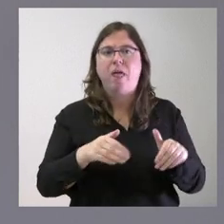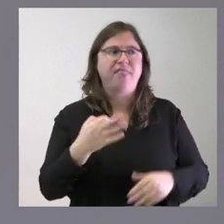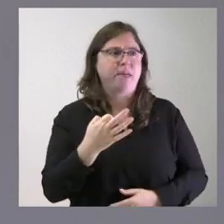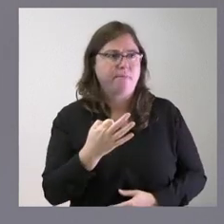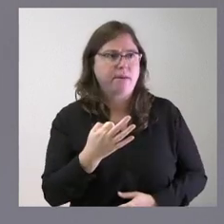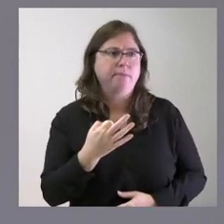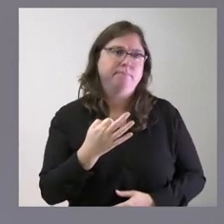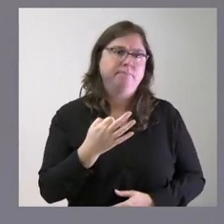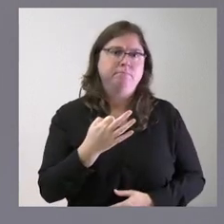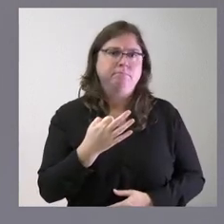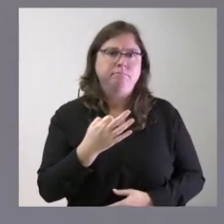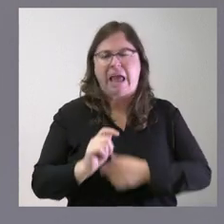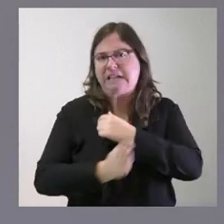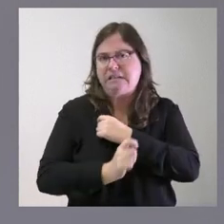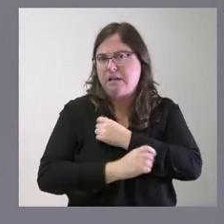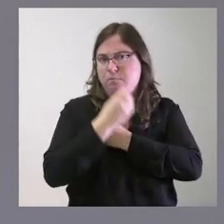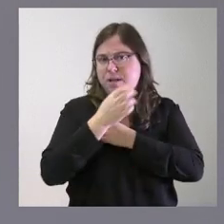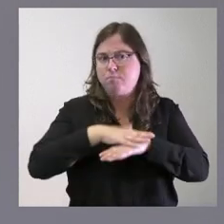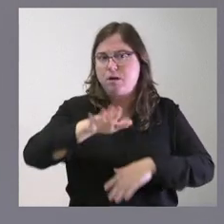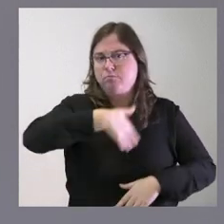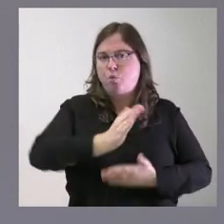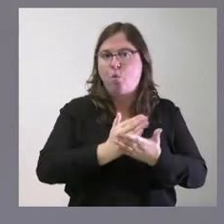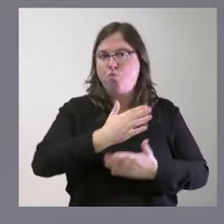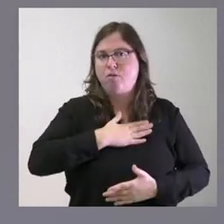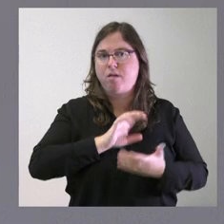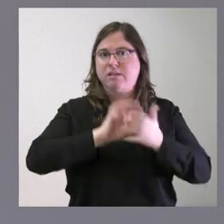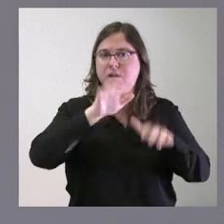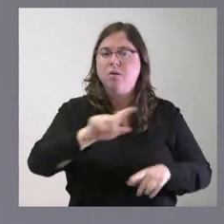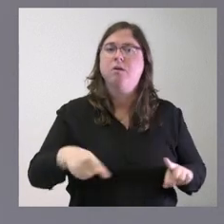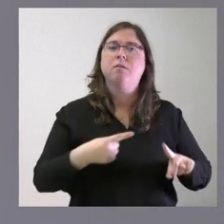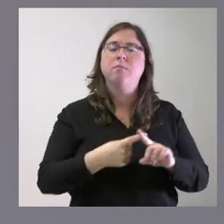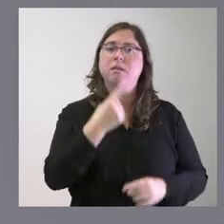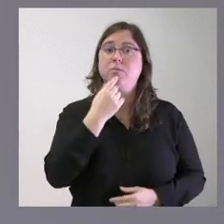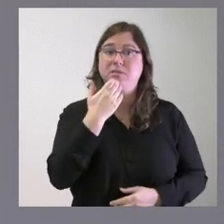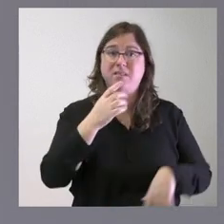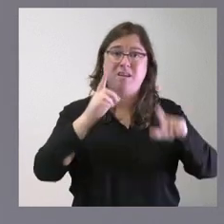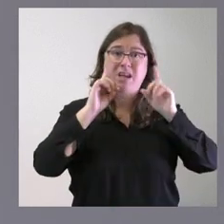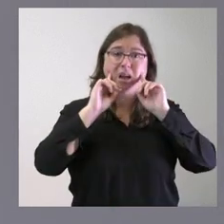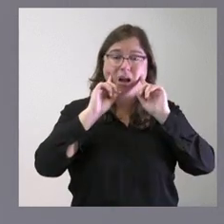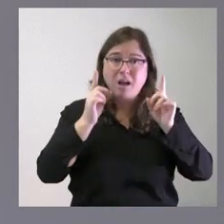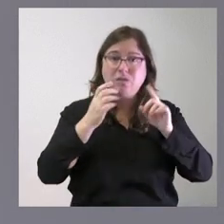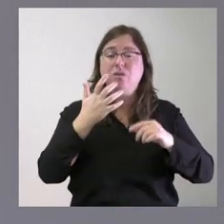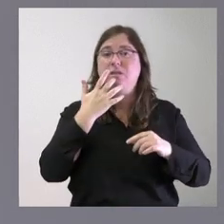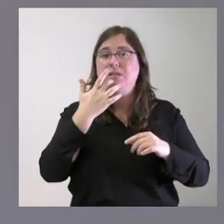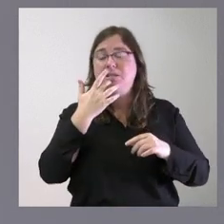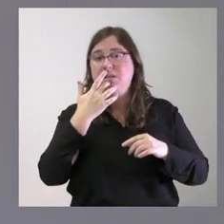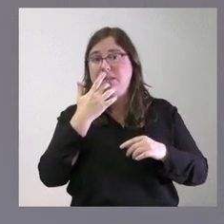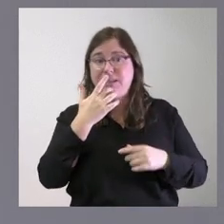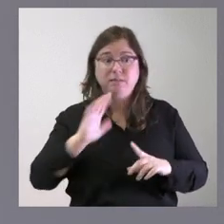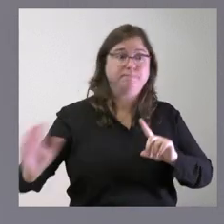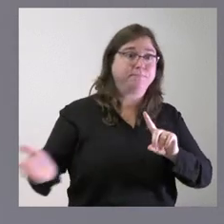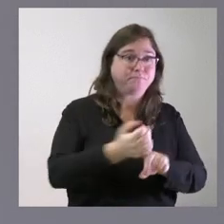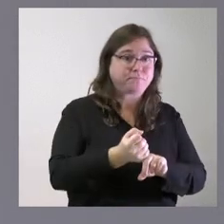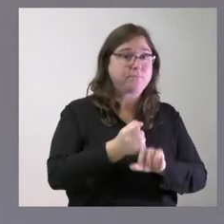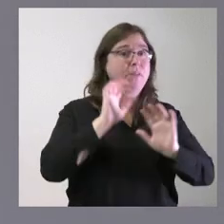calificada como estratégica para nuestra comunidad y también establecemos que en el caso de obtener esa ubicación tendrá todo el